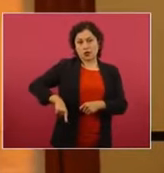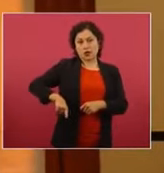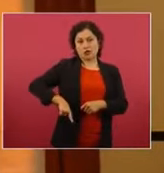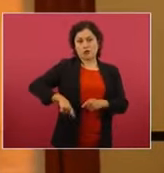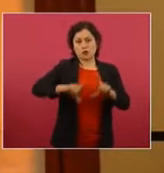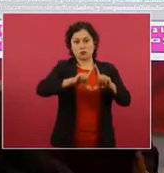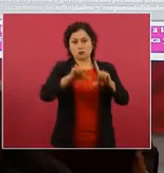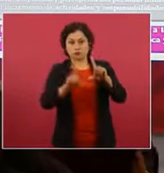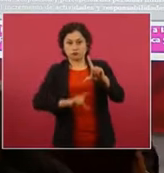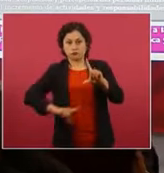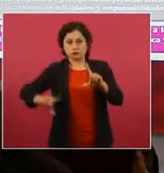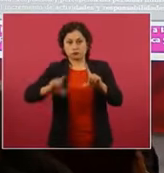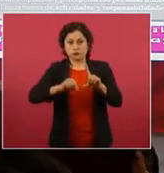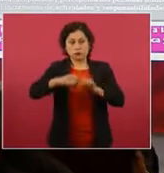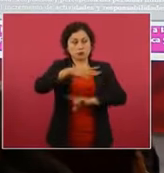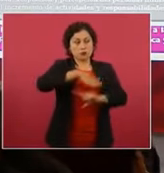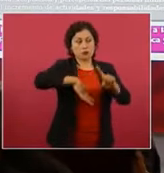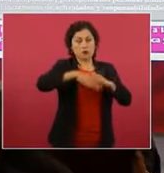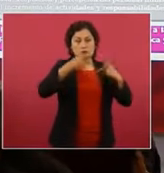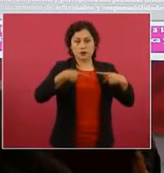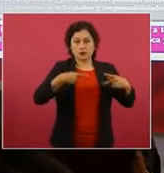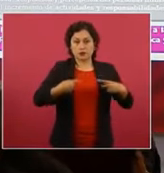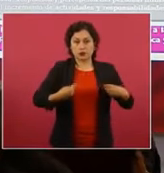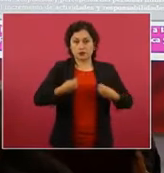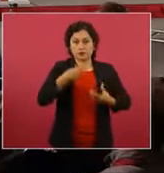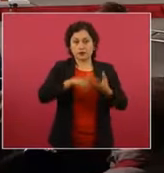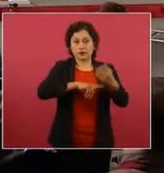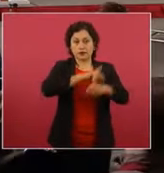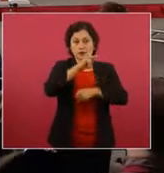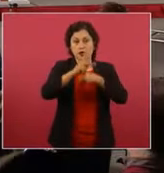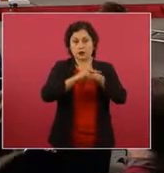y con el pueblo de México. Es todo, señor presidente.